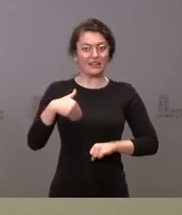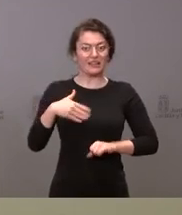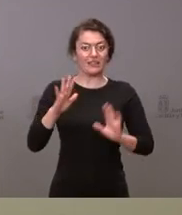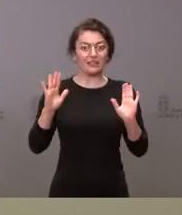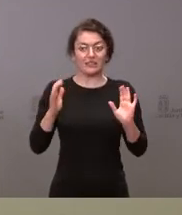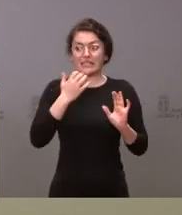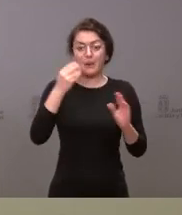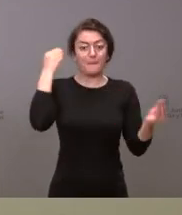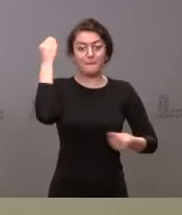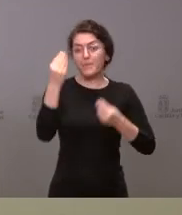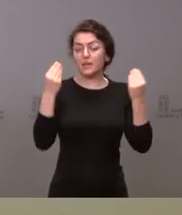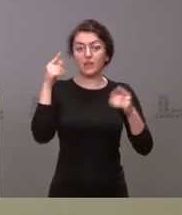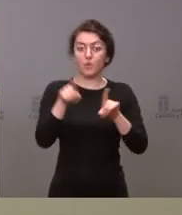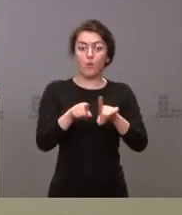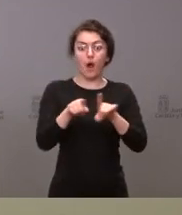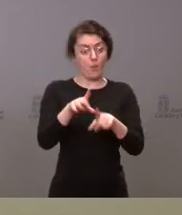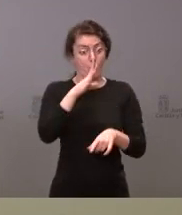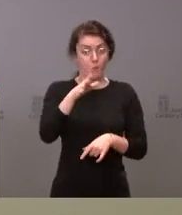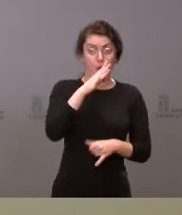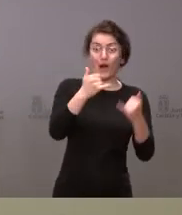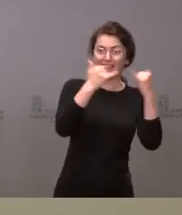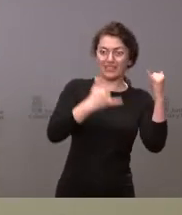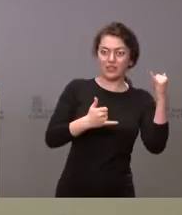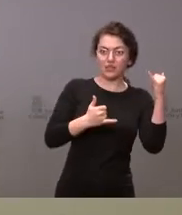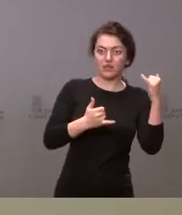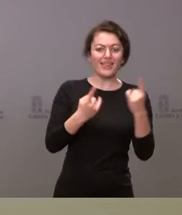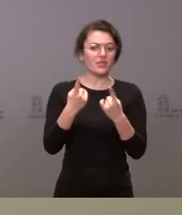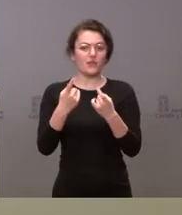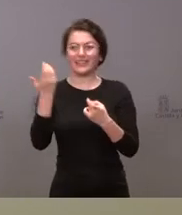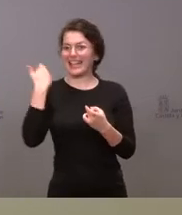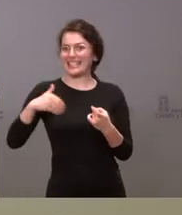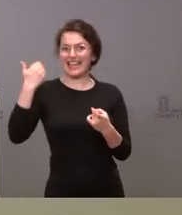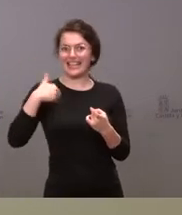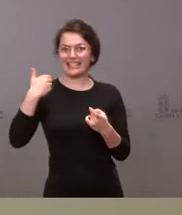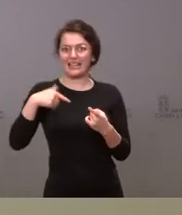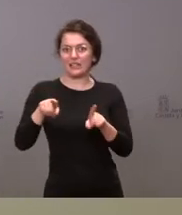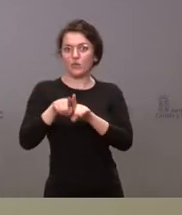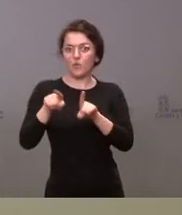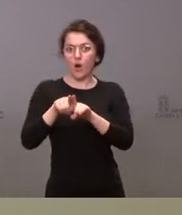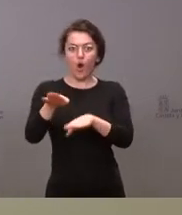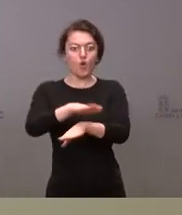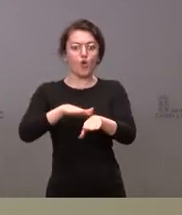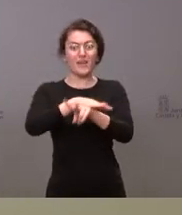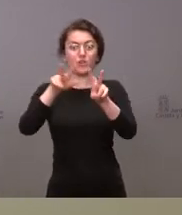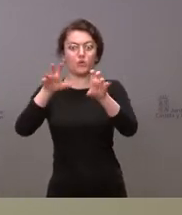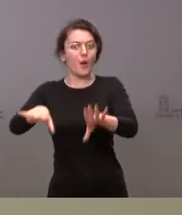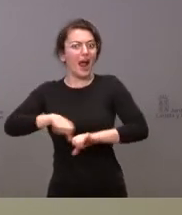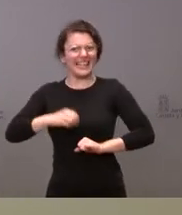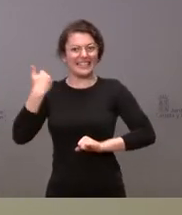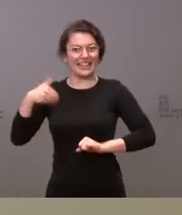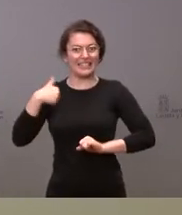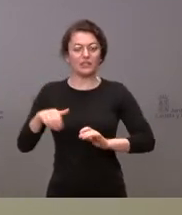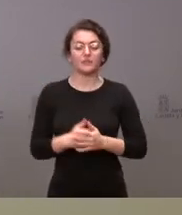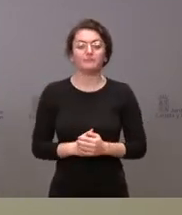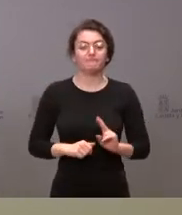y cree que lo deseable ante la situación de crisis actual sería que cuanto antes tomara posesión el nuevo gobierno y en segundo lugar me gustaría que